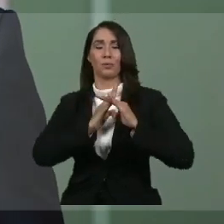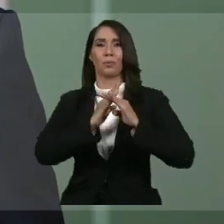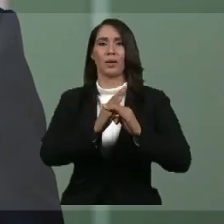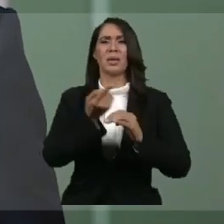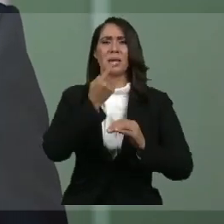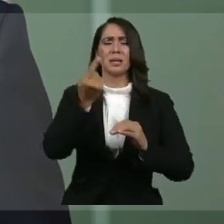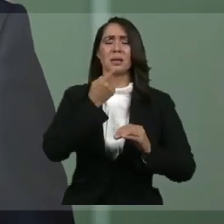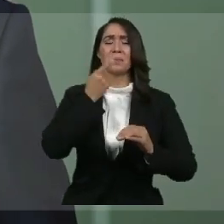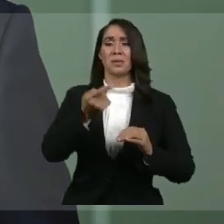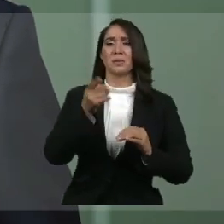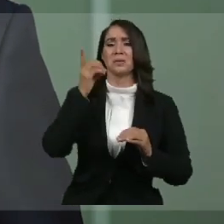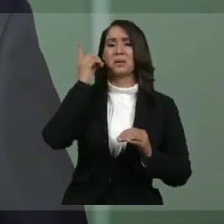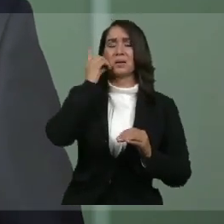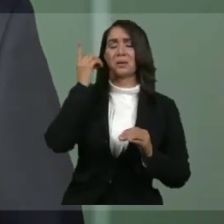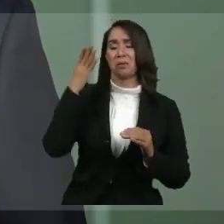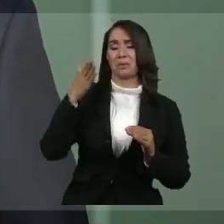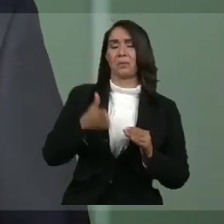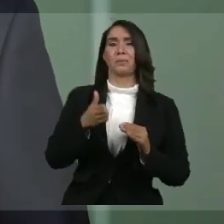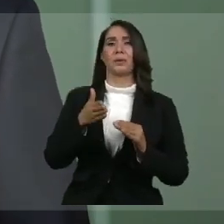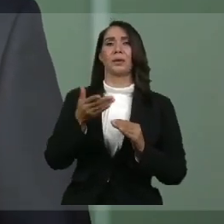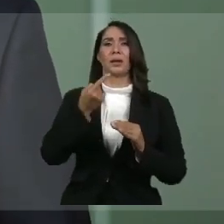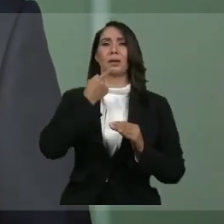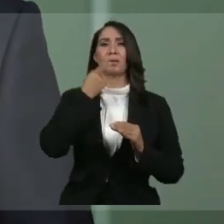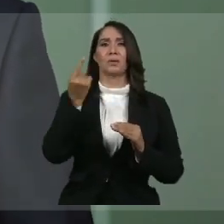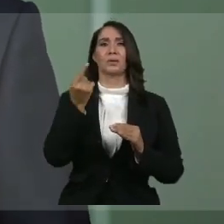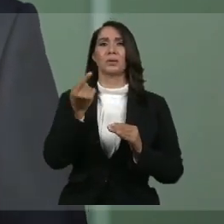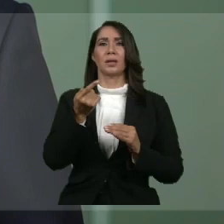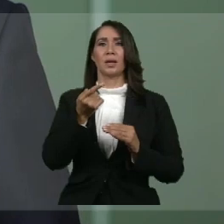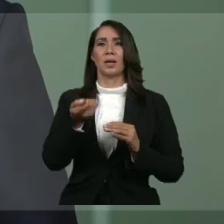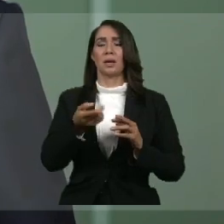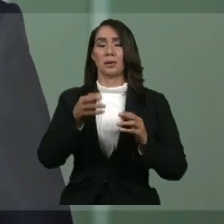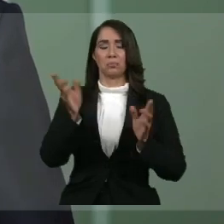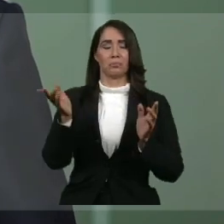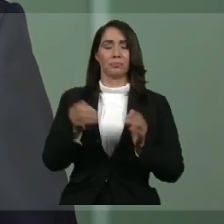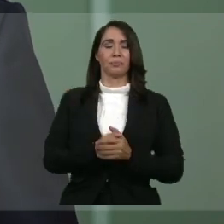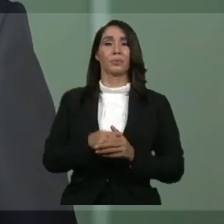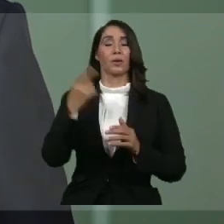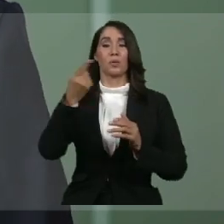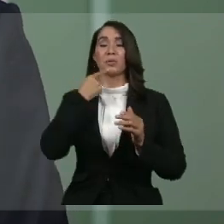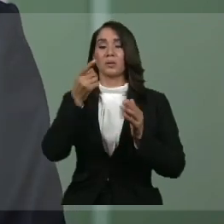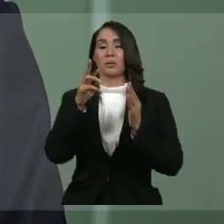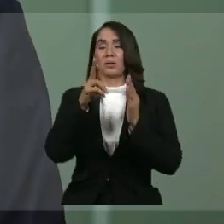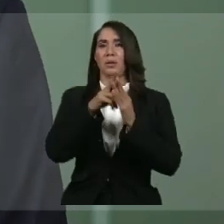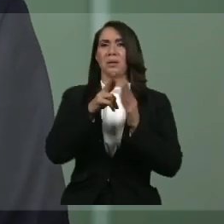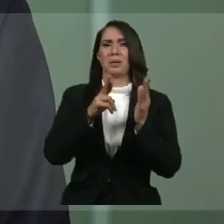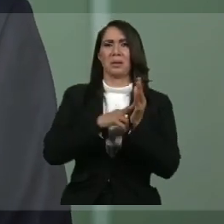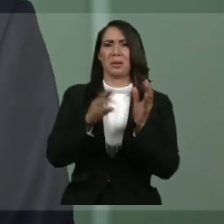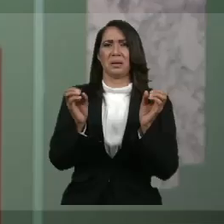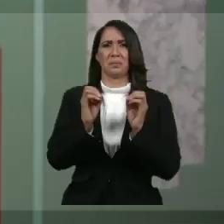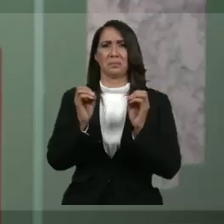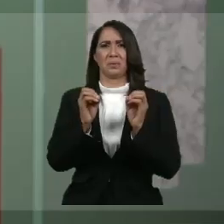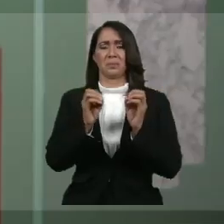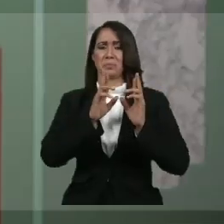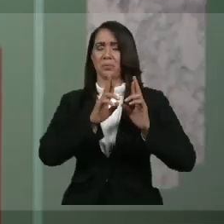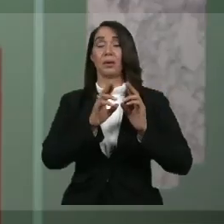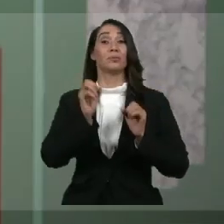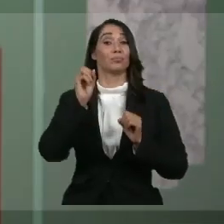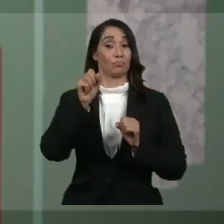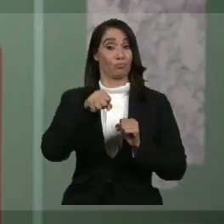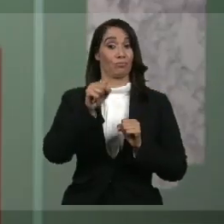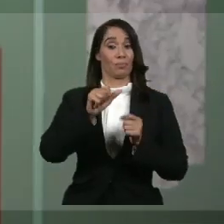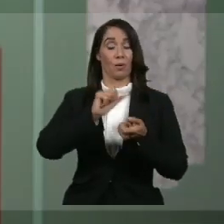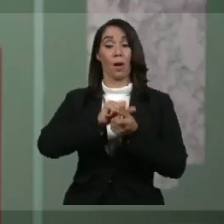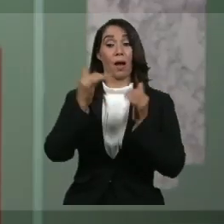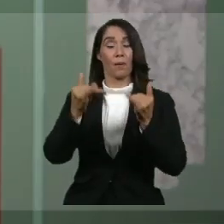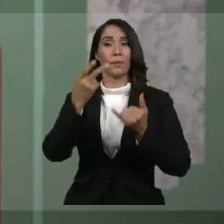dominicano por su propia indiosincrasia no es dado a actuar con disciplina y diligencia. Cuando ha llegado la